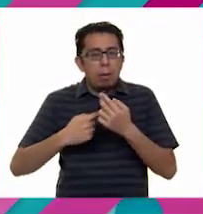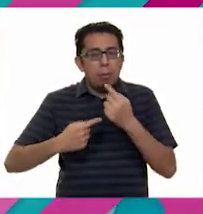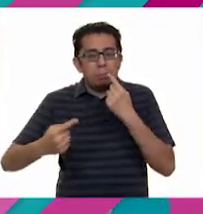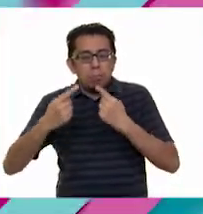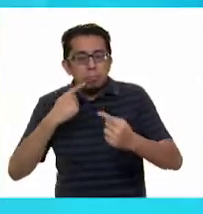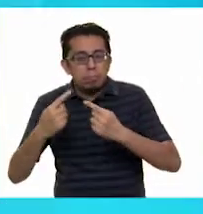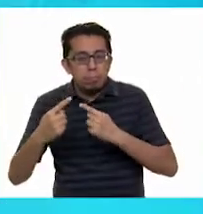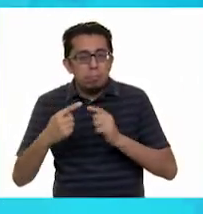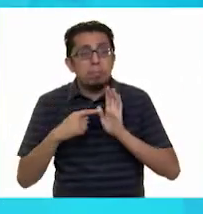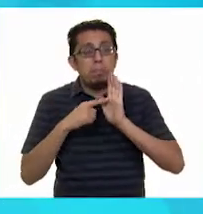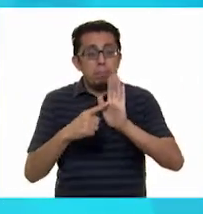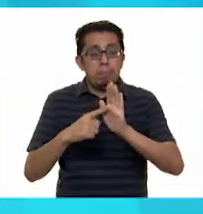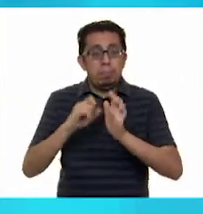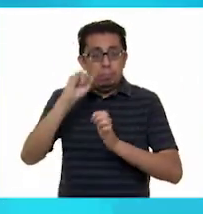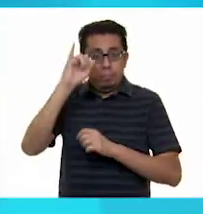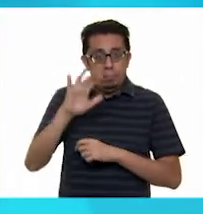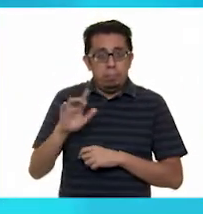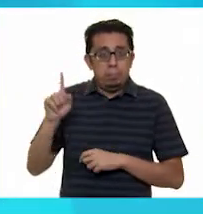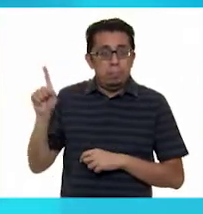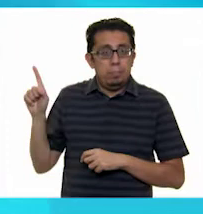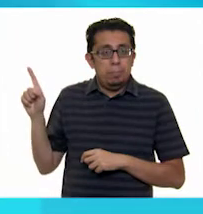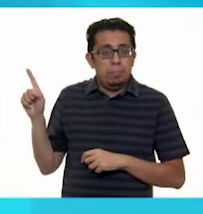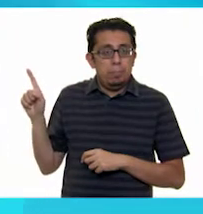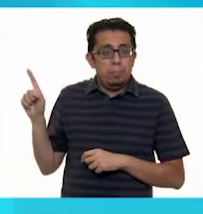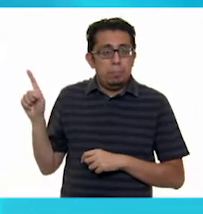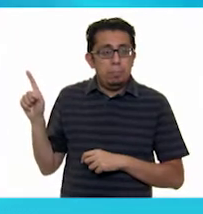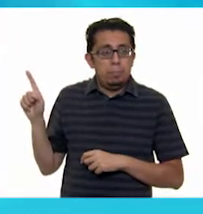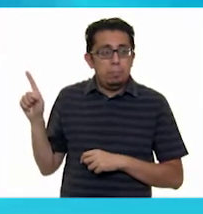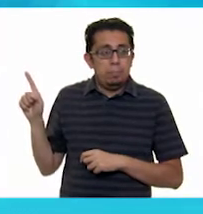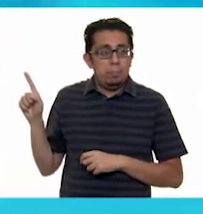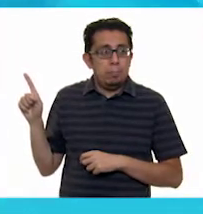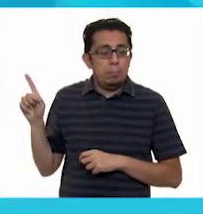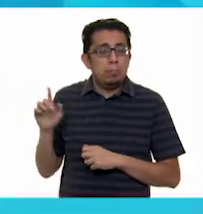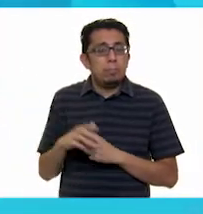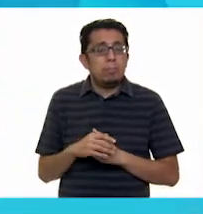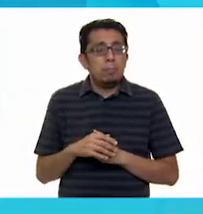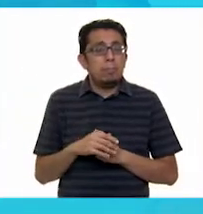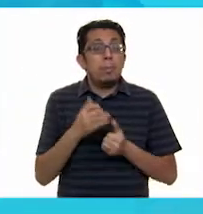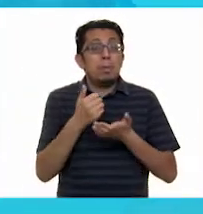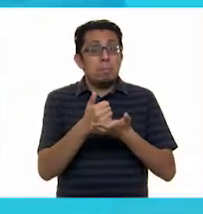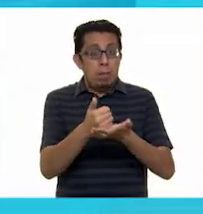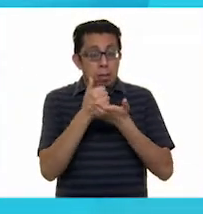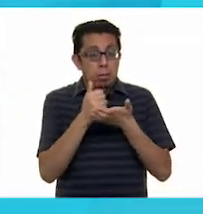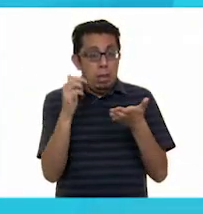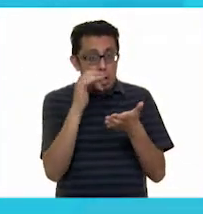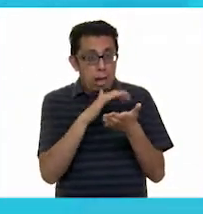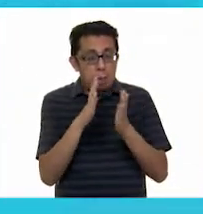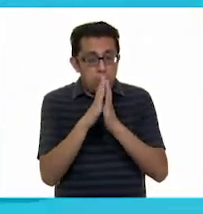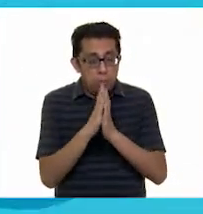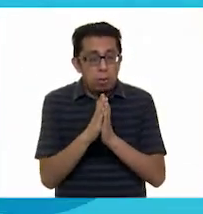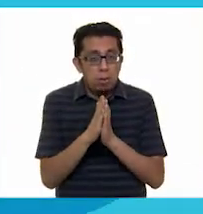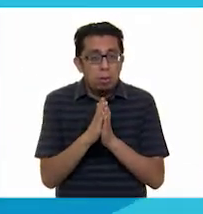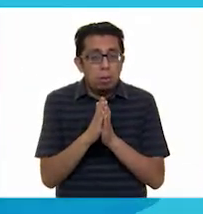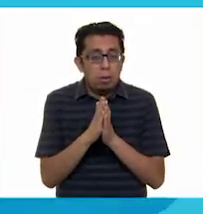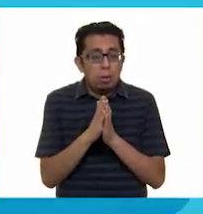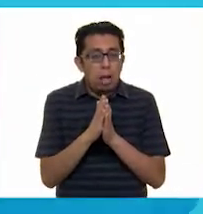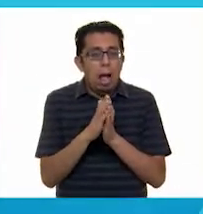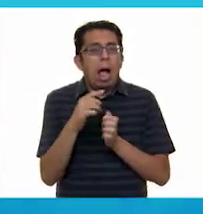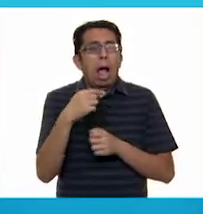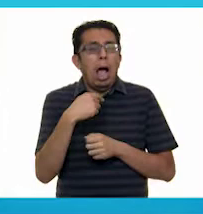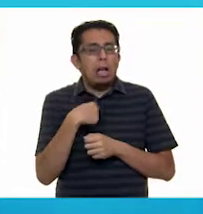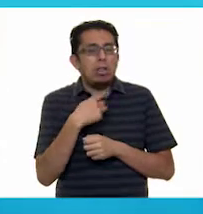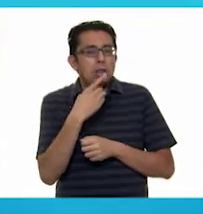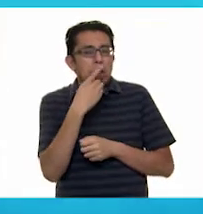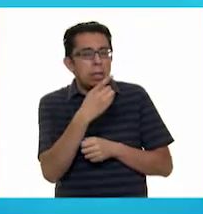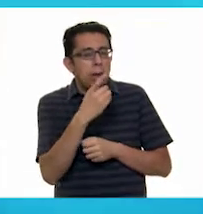Va a aparecer la siguiente imagen. En pantalla, ahí está. ¿Me ayudas a leer, por favor, Alexia? Yo te voy a ir diciendo qué